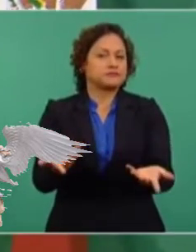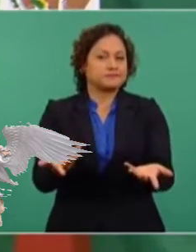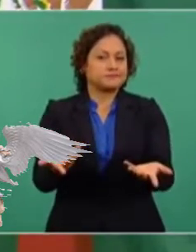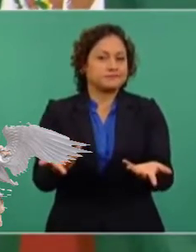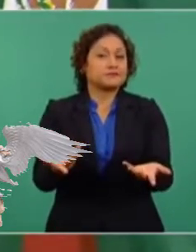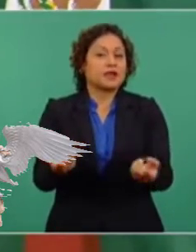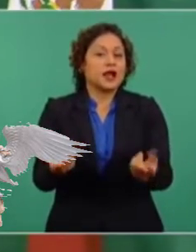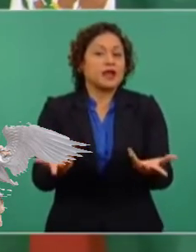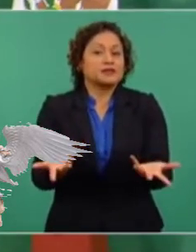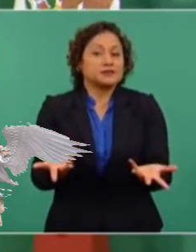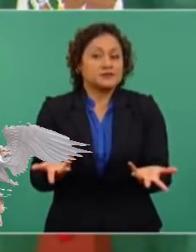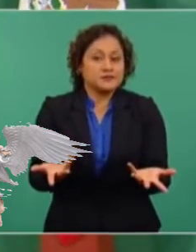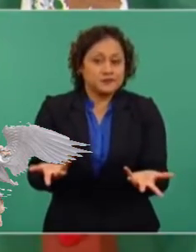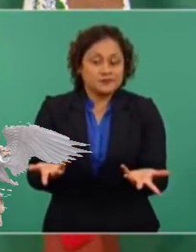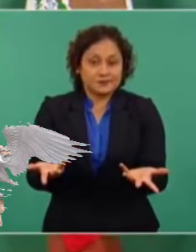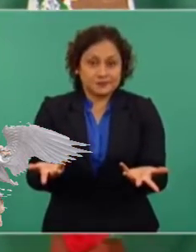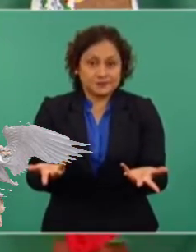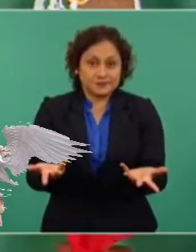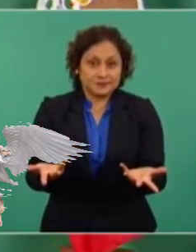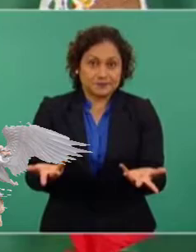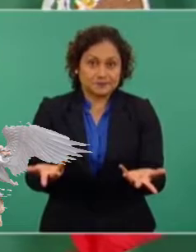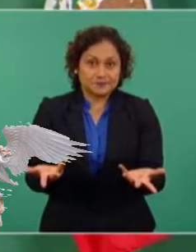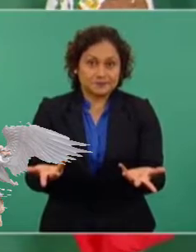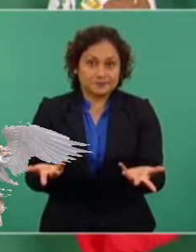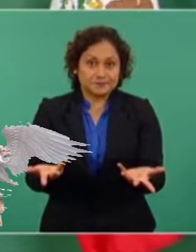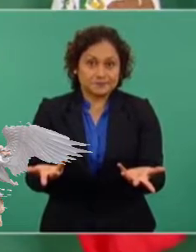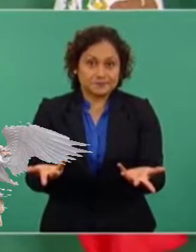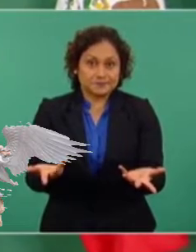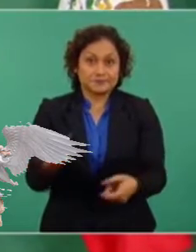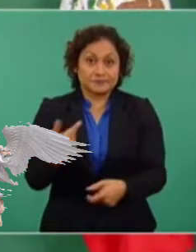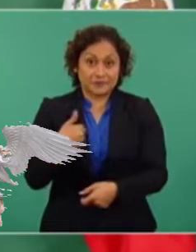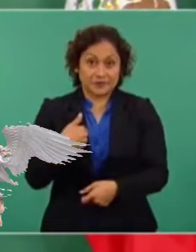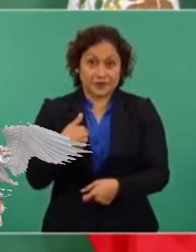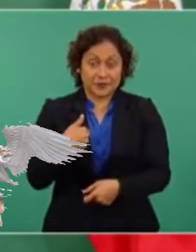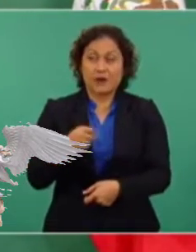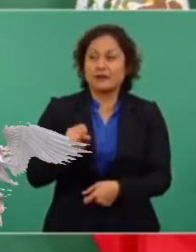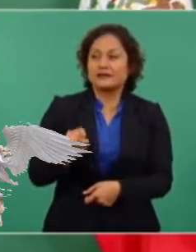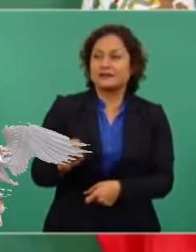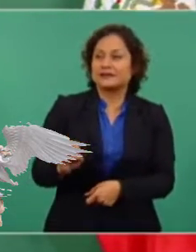casos. ¿Me convierto en cómplice